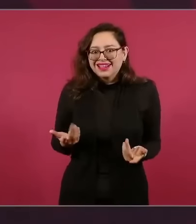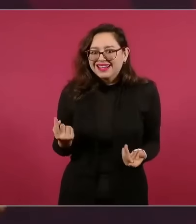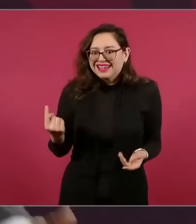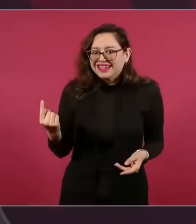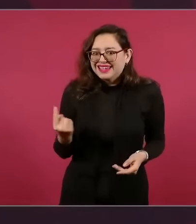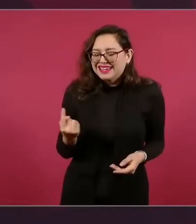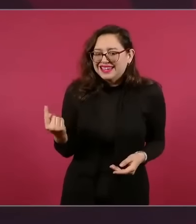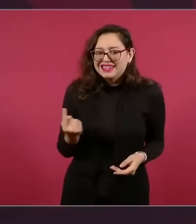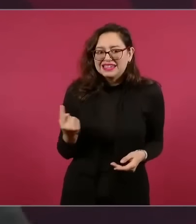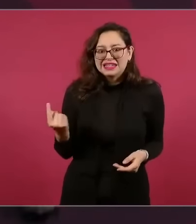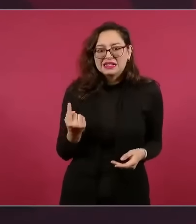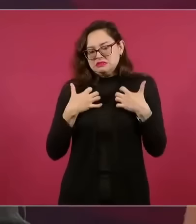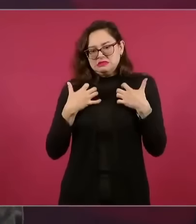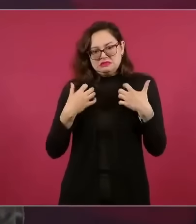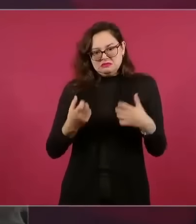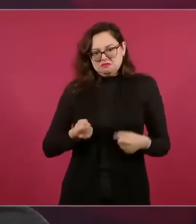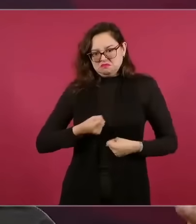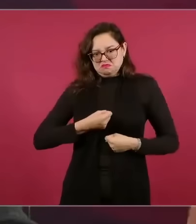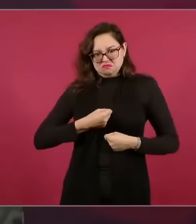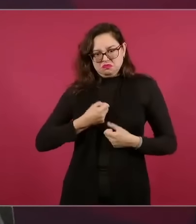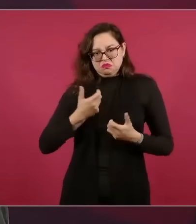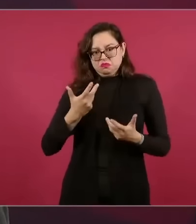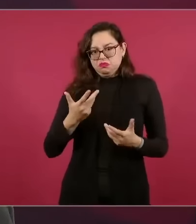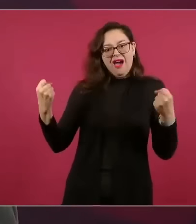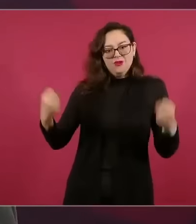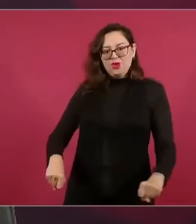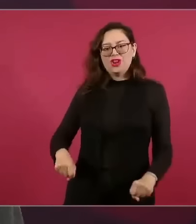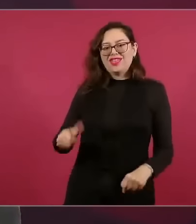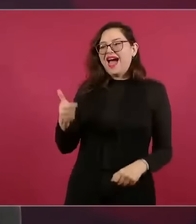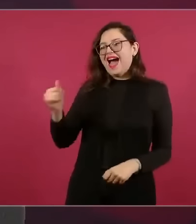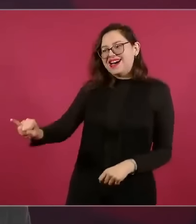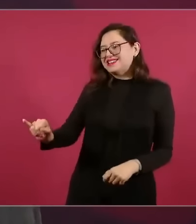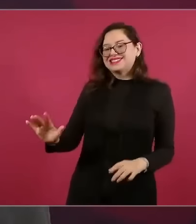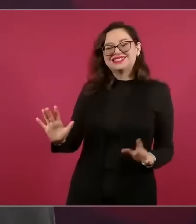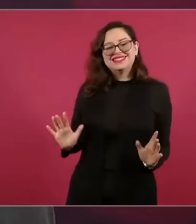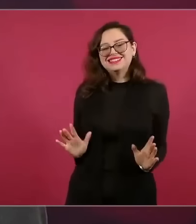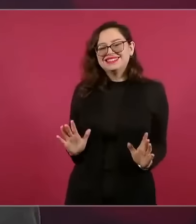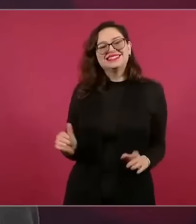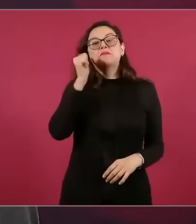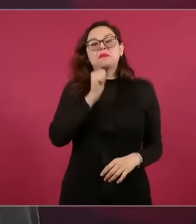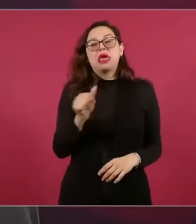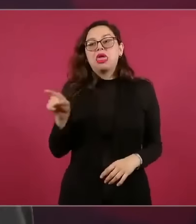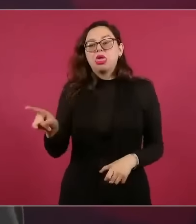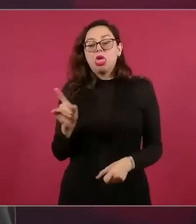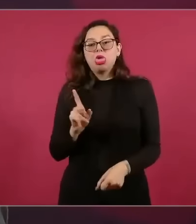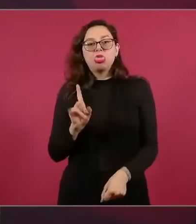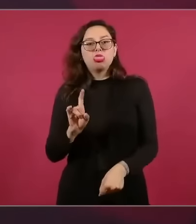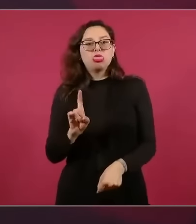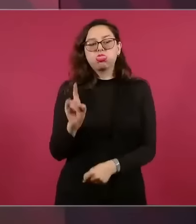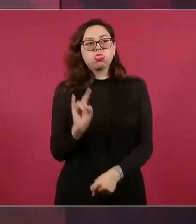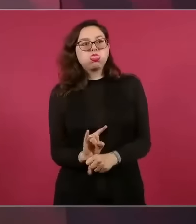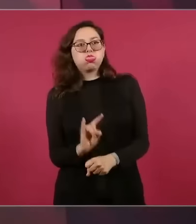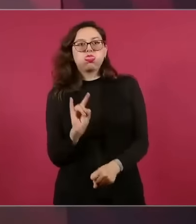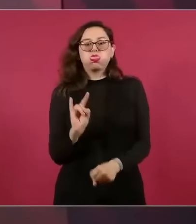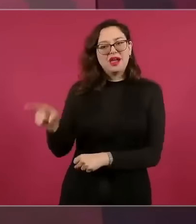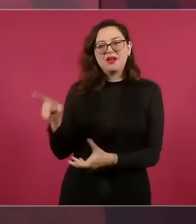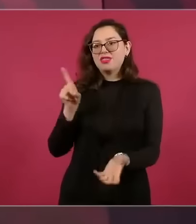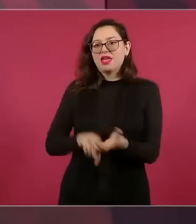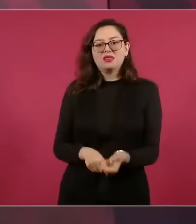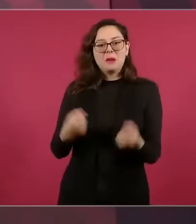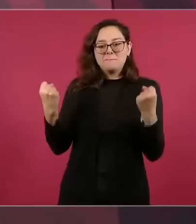le salió lo autoritario. No me equivoco, claro, que